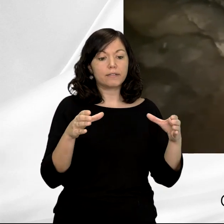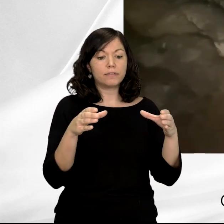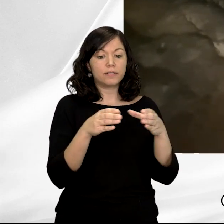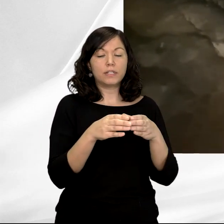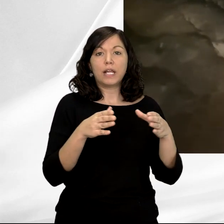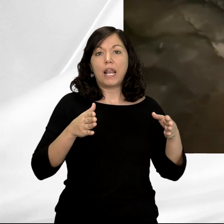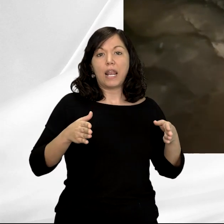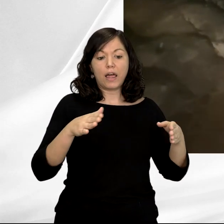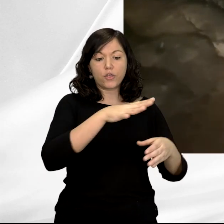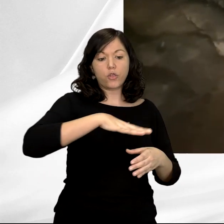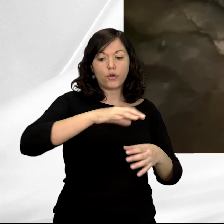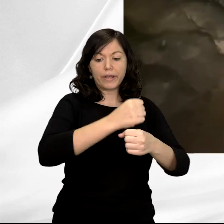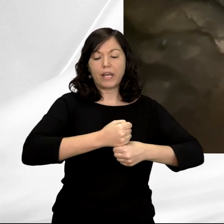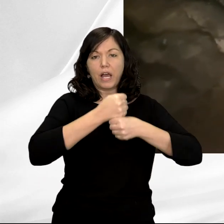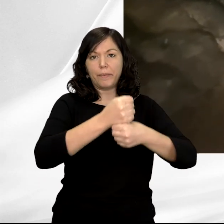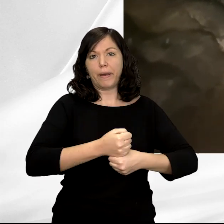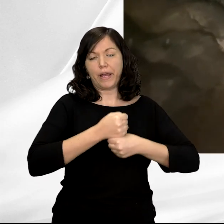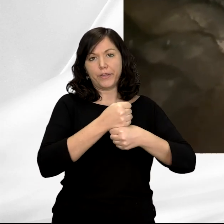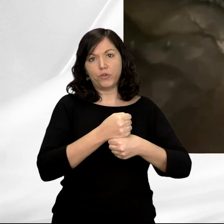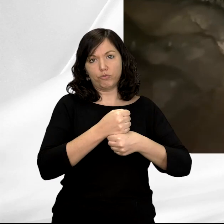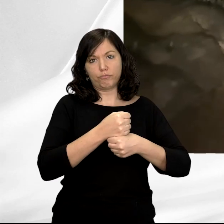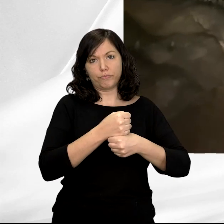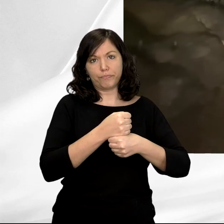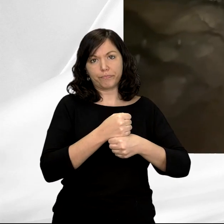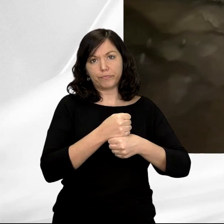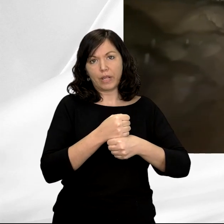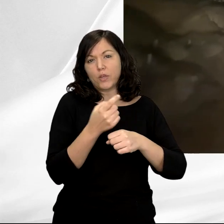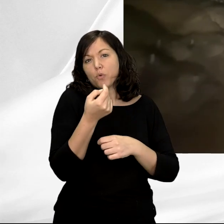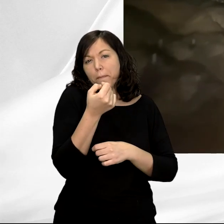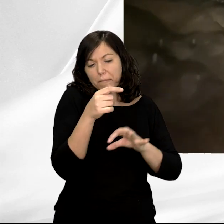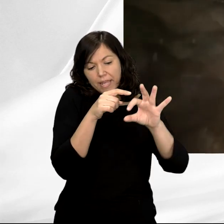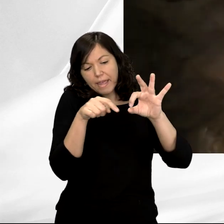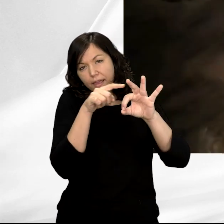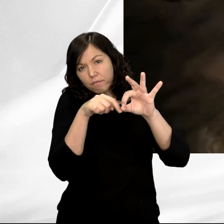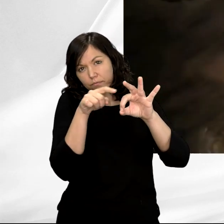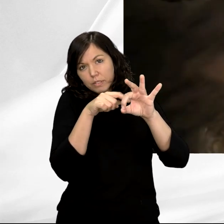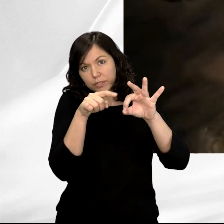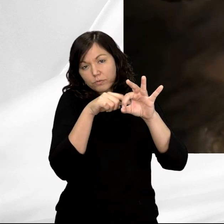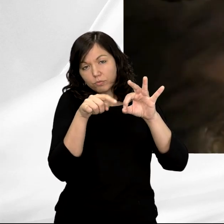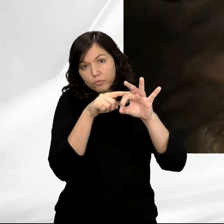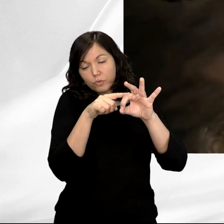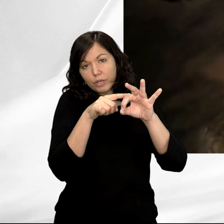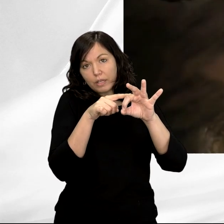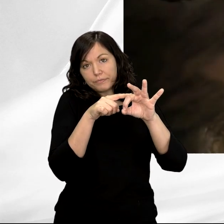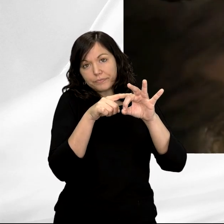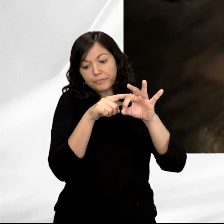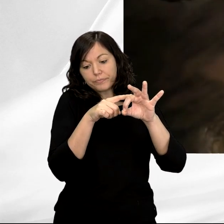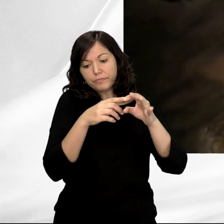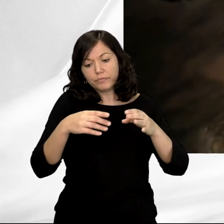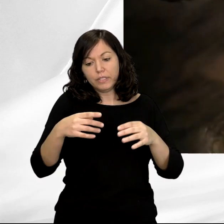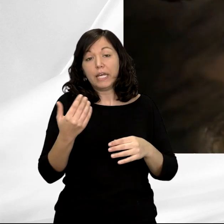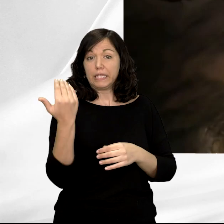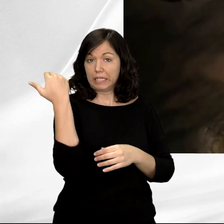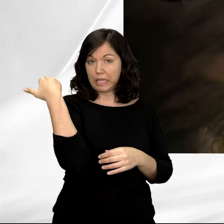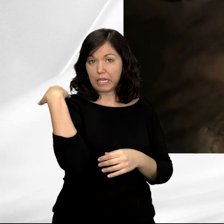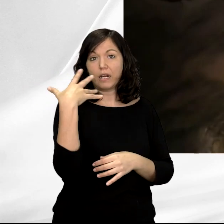los Caballos. Se encuentra en una pequeña abertura, en el tránsito de la galería principal, y es este acceso que se encuentra aquí